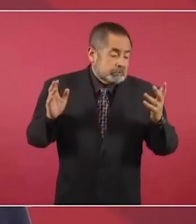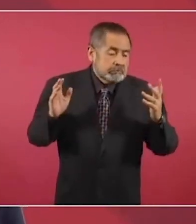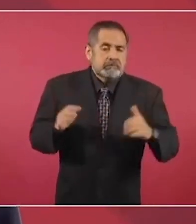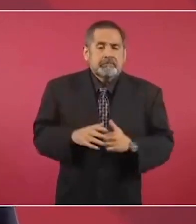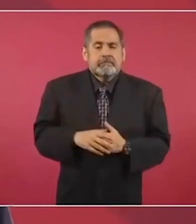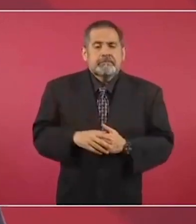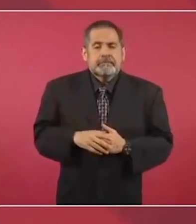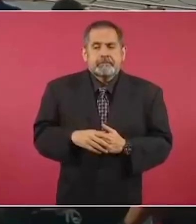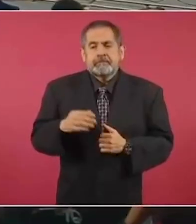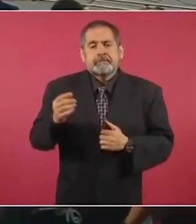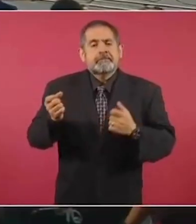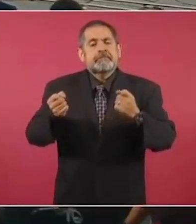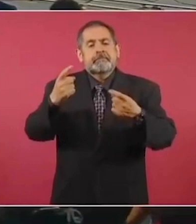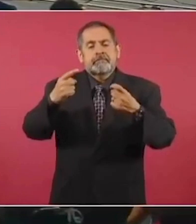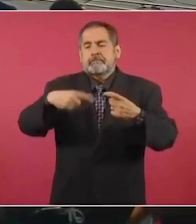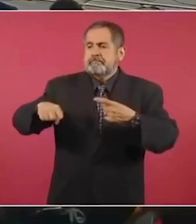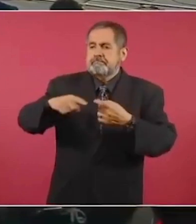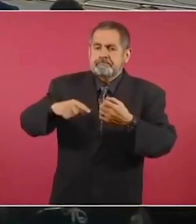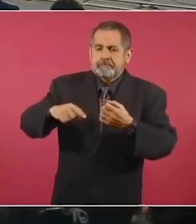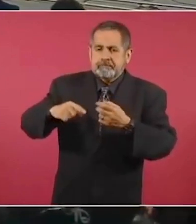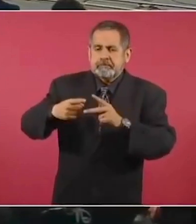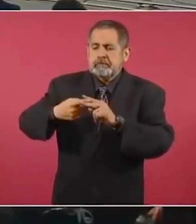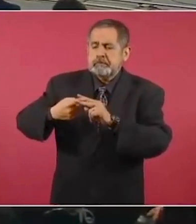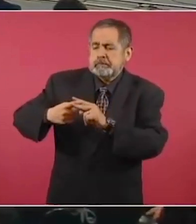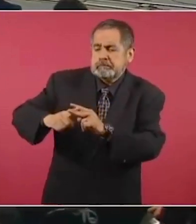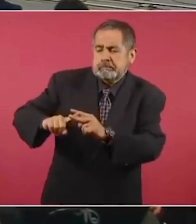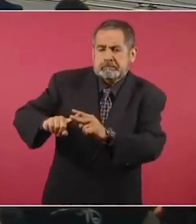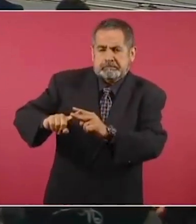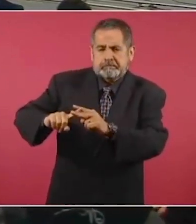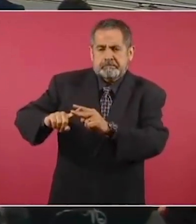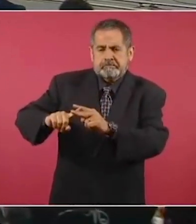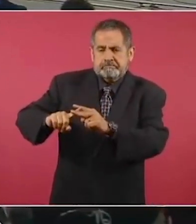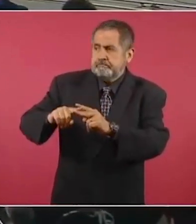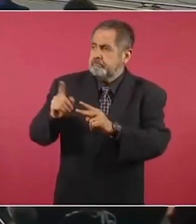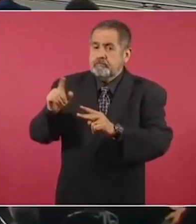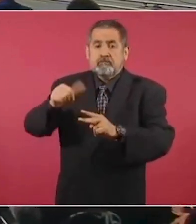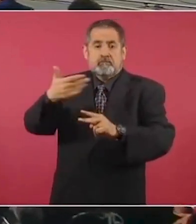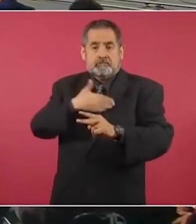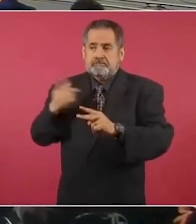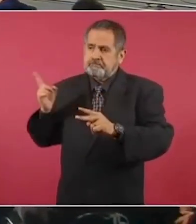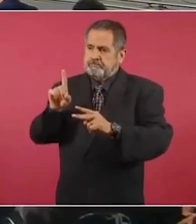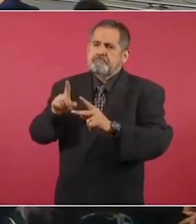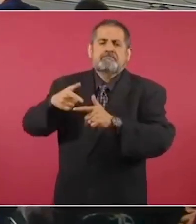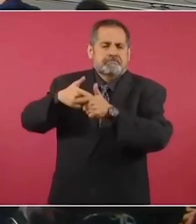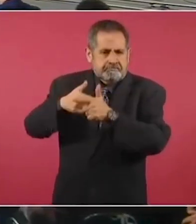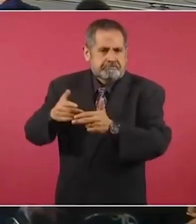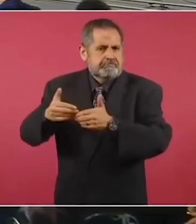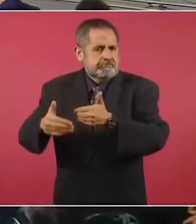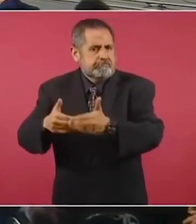los cimientos, el ejemplo